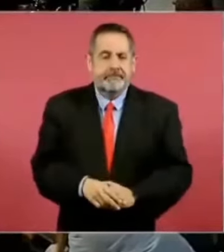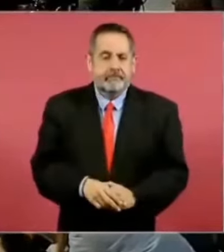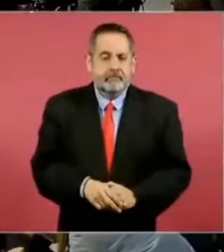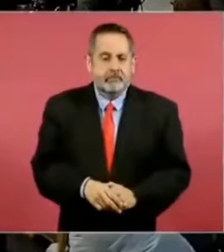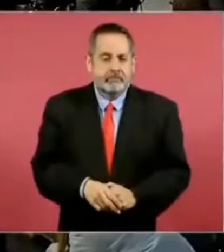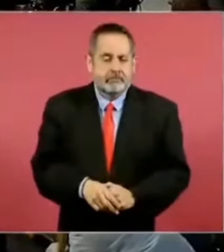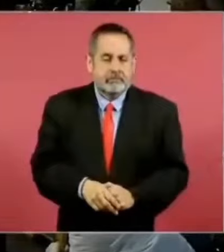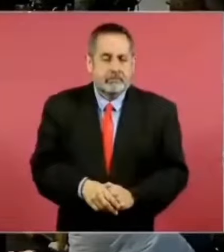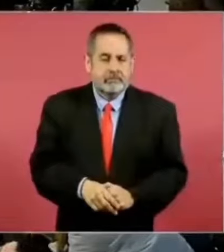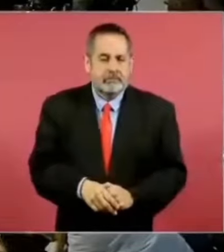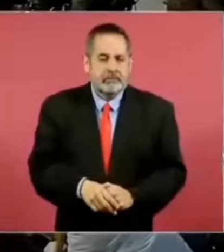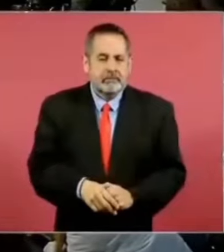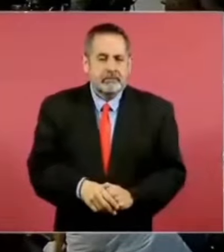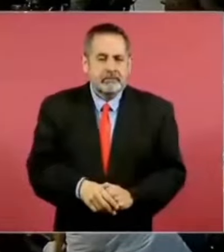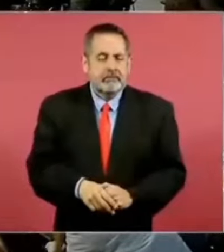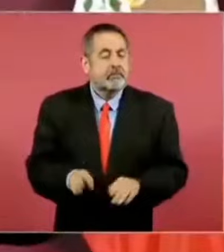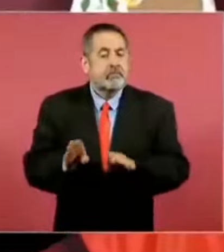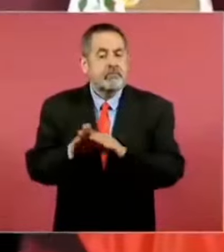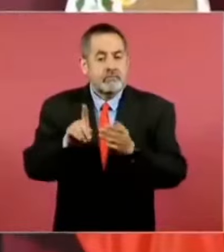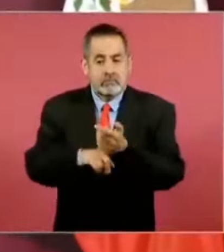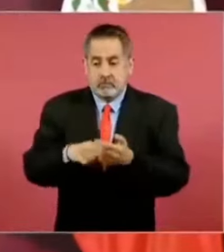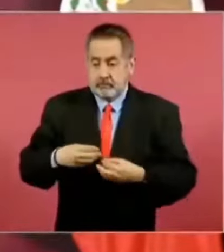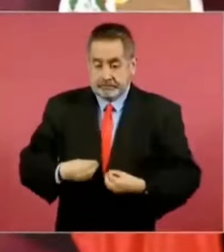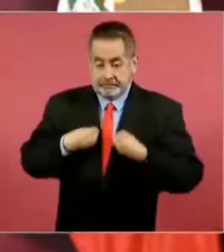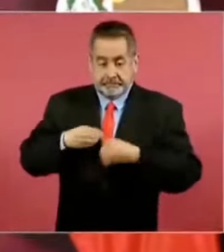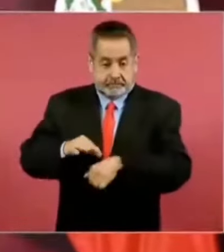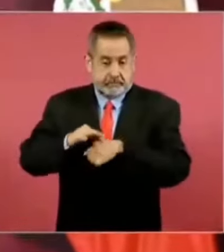la experiencia en el gobierno, ¿no?